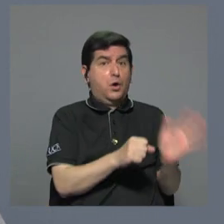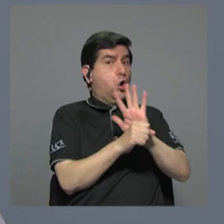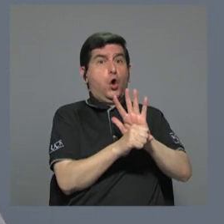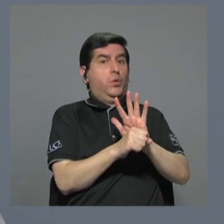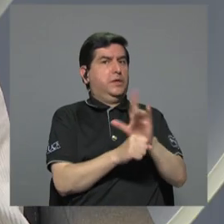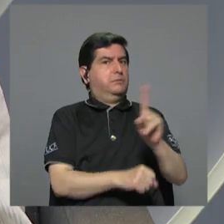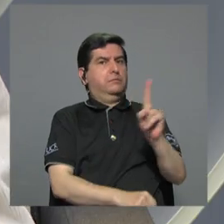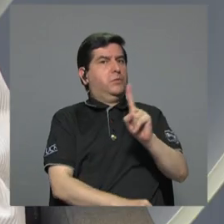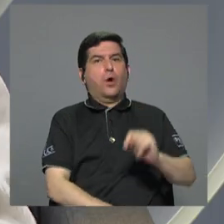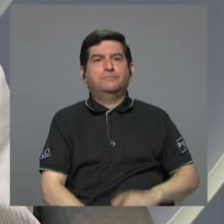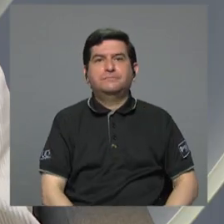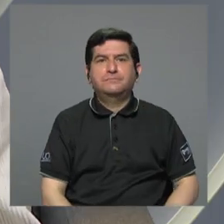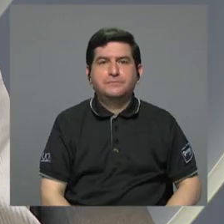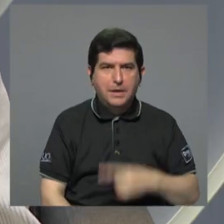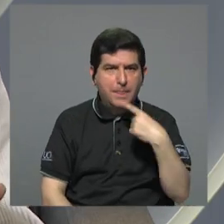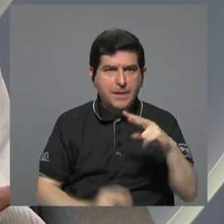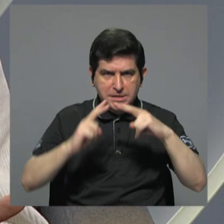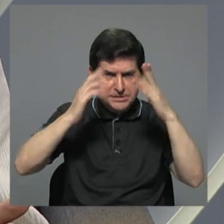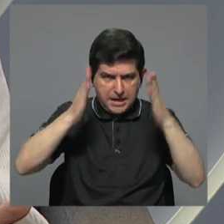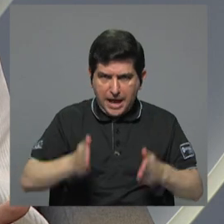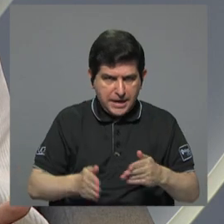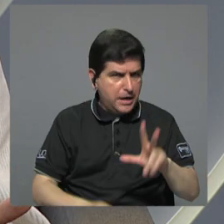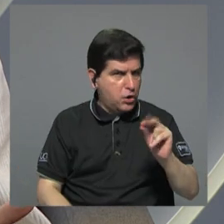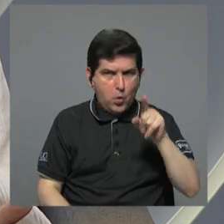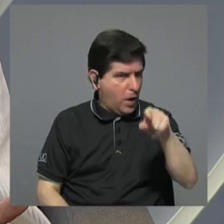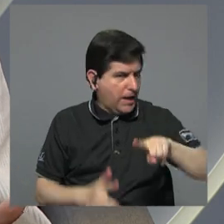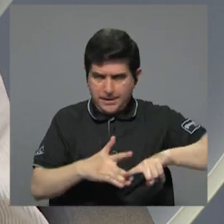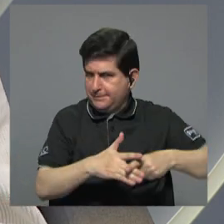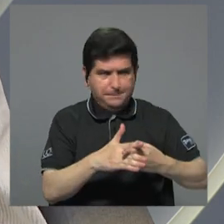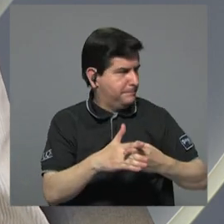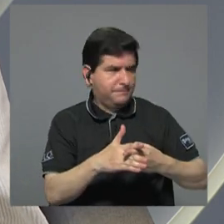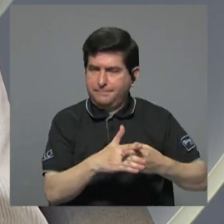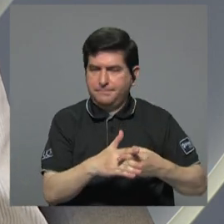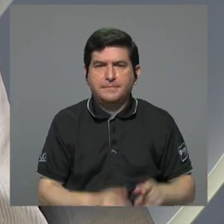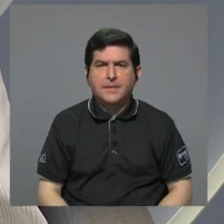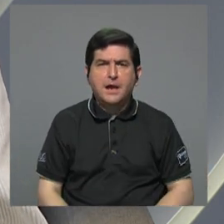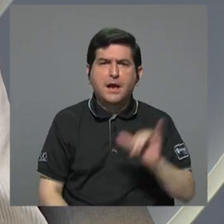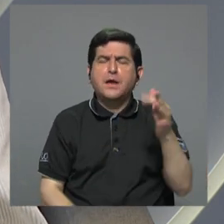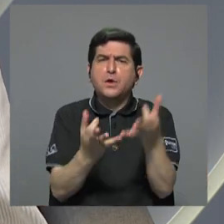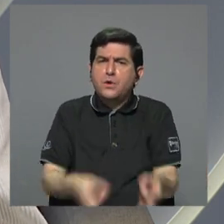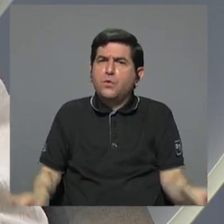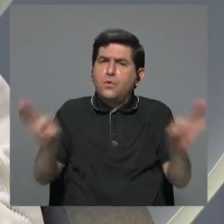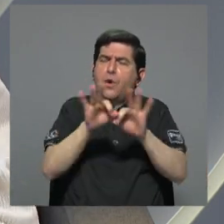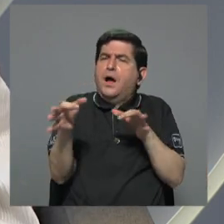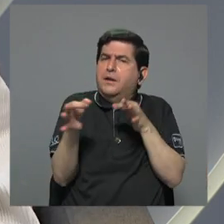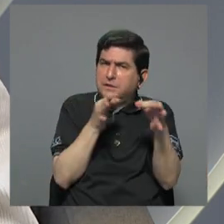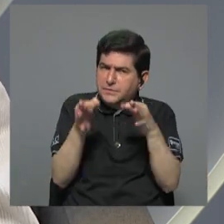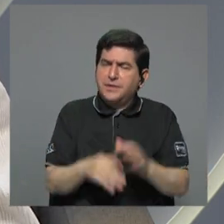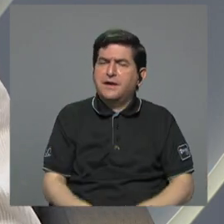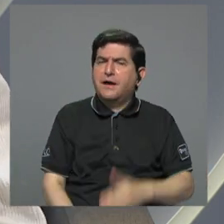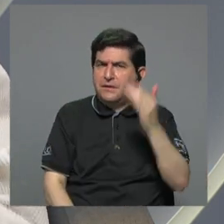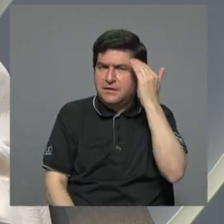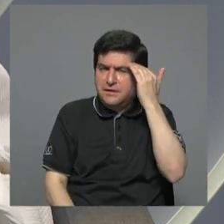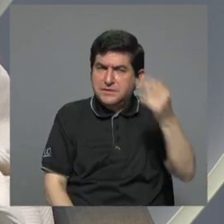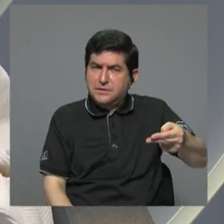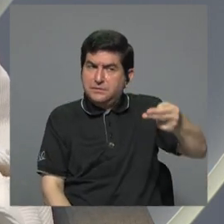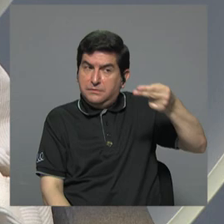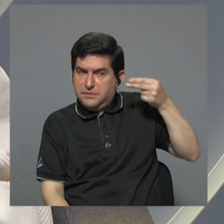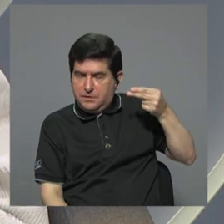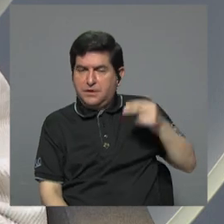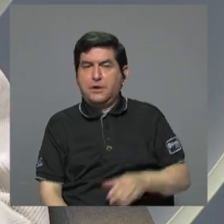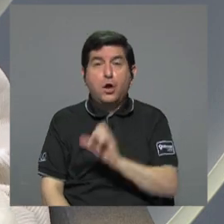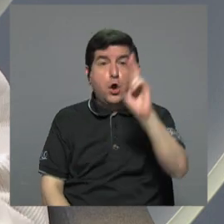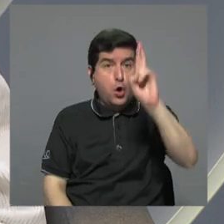-19, no, no, eso dicen los analistas, por ahí no empezó. De hecho, también es importante contar y tener de antecedente que